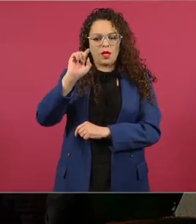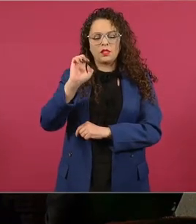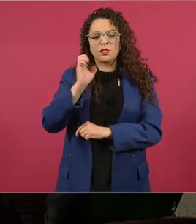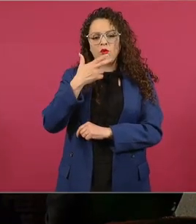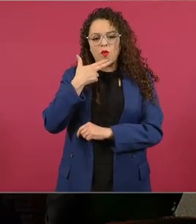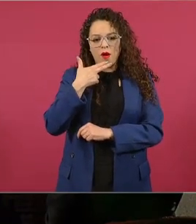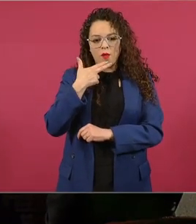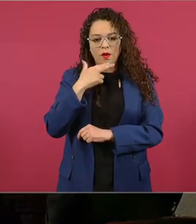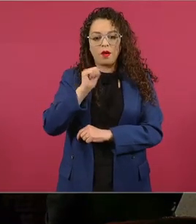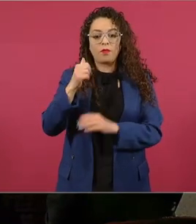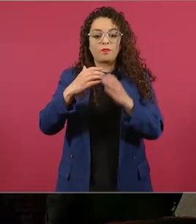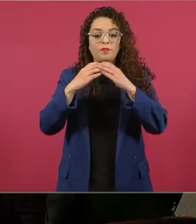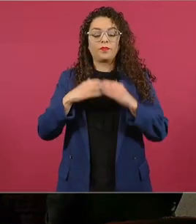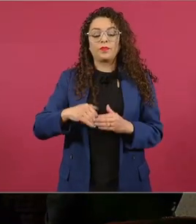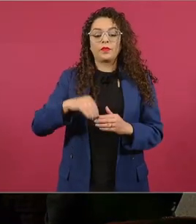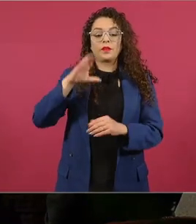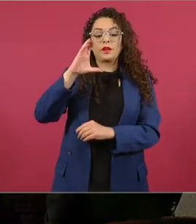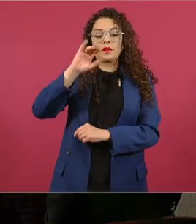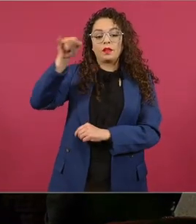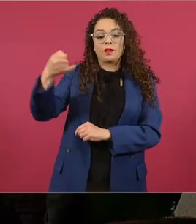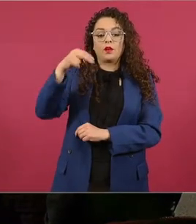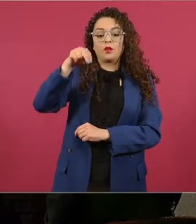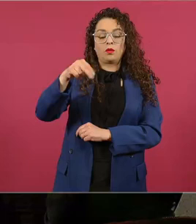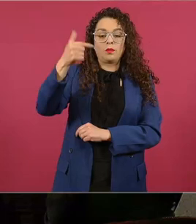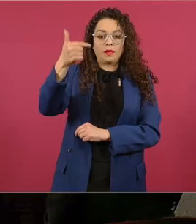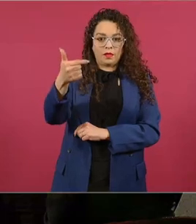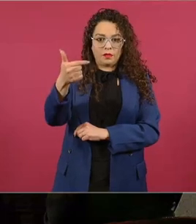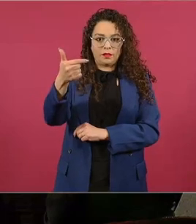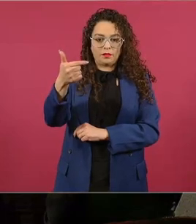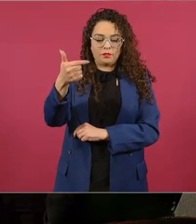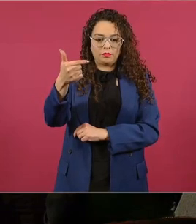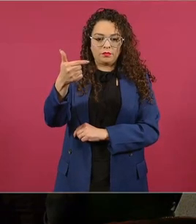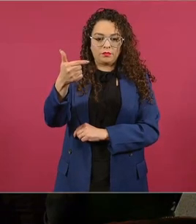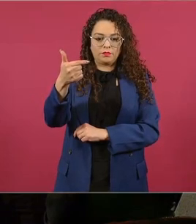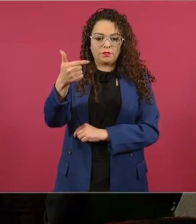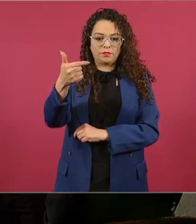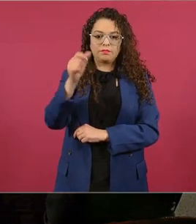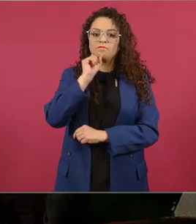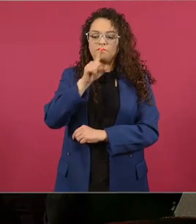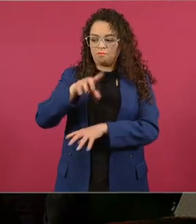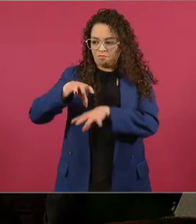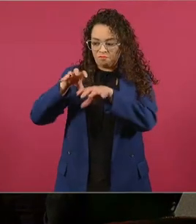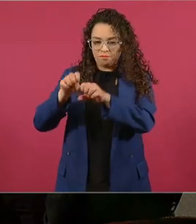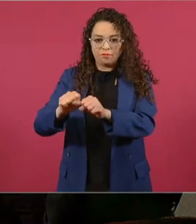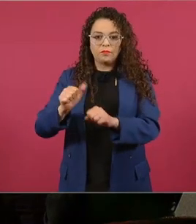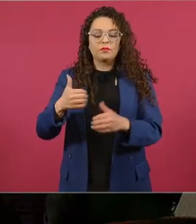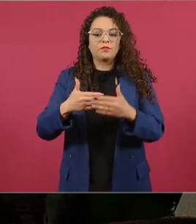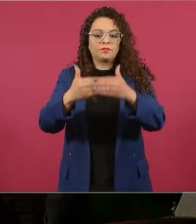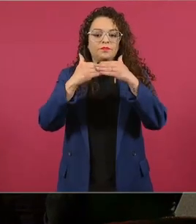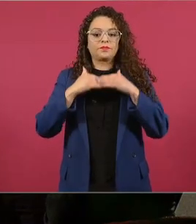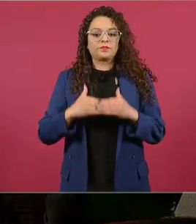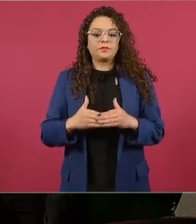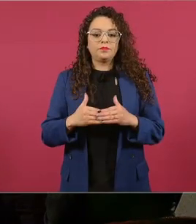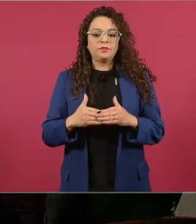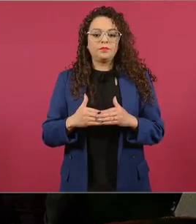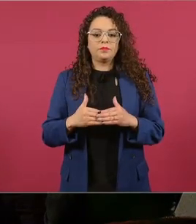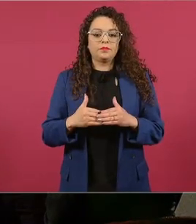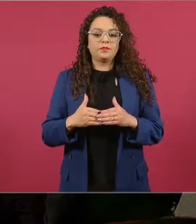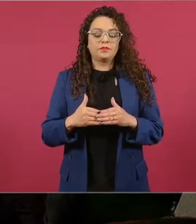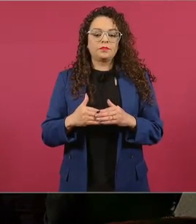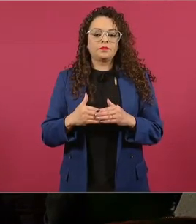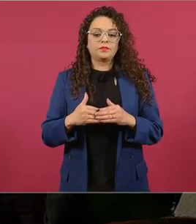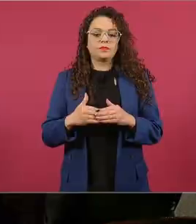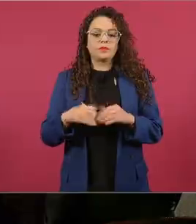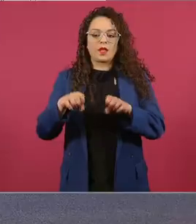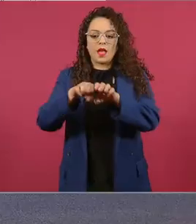Generación en Jalisco. Adelante, por favor. En cuanto a los equipos de trabajo interinstitucional, estos equipos que